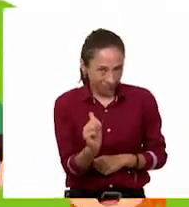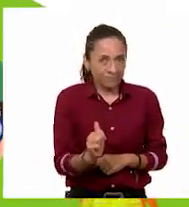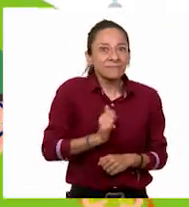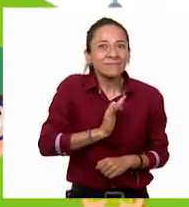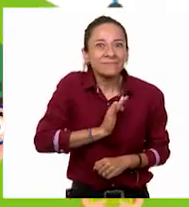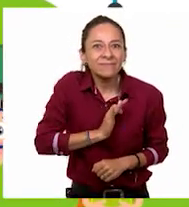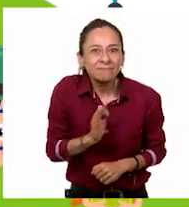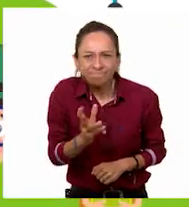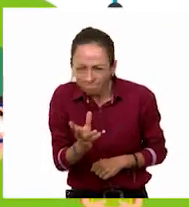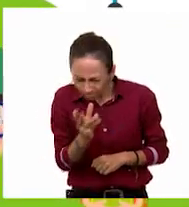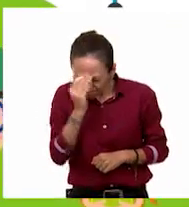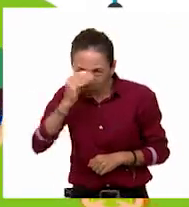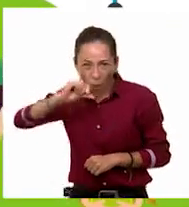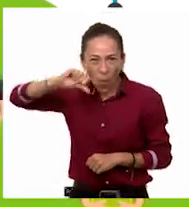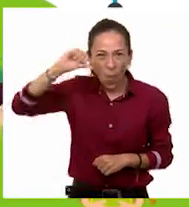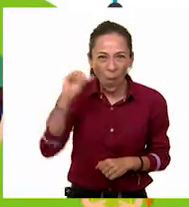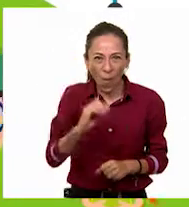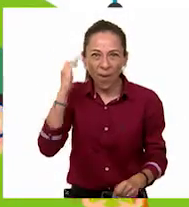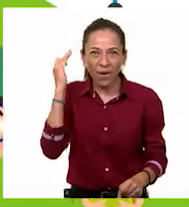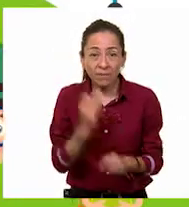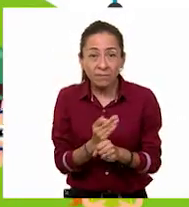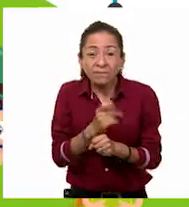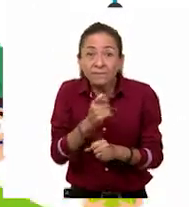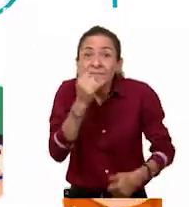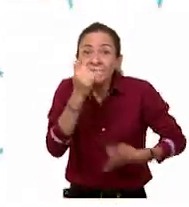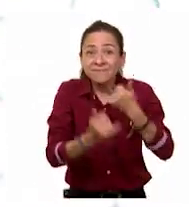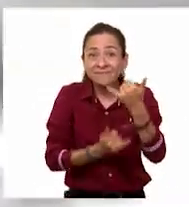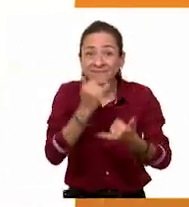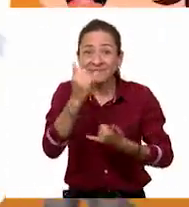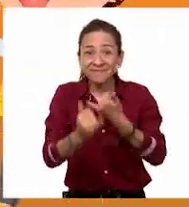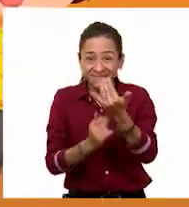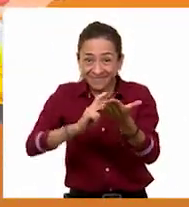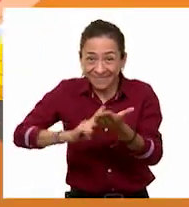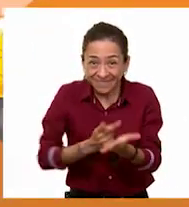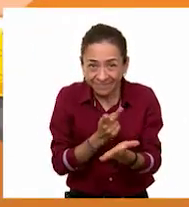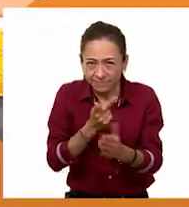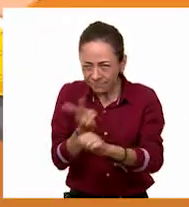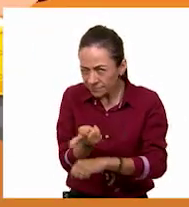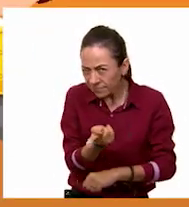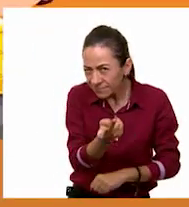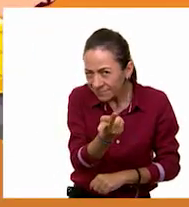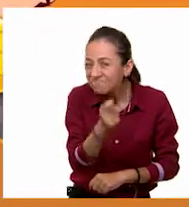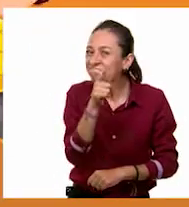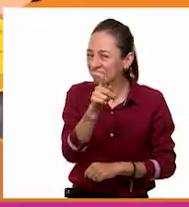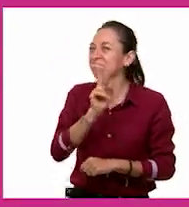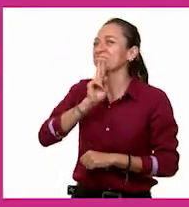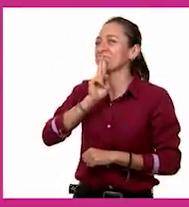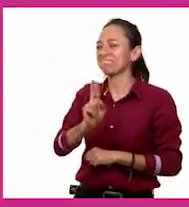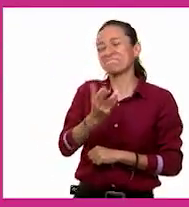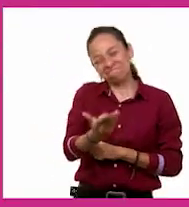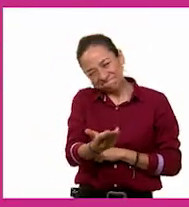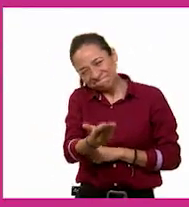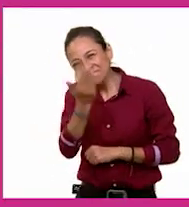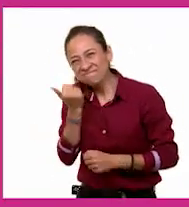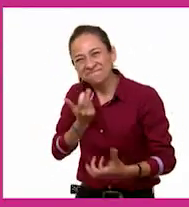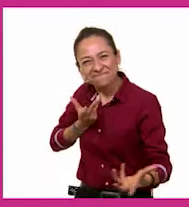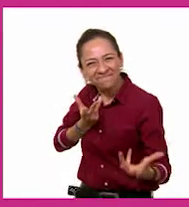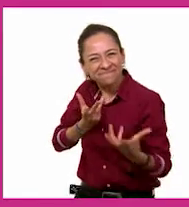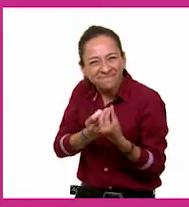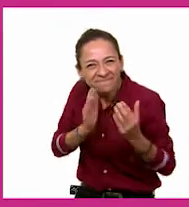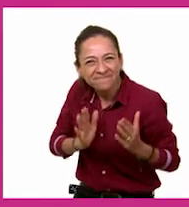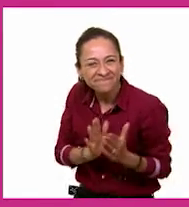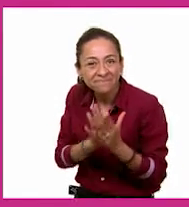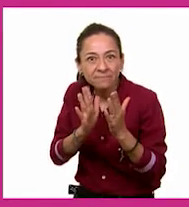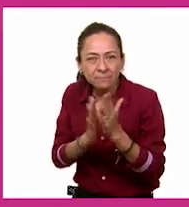¡Aprende rápido y vuelve a jugar! Responde la pregunta, ven a participar. Hay